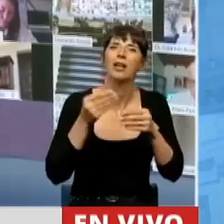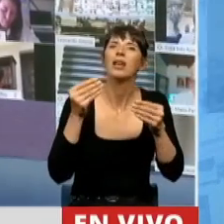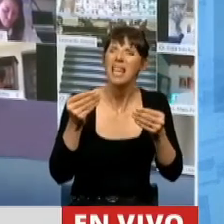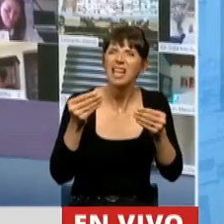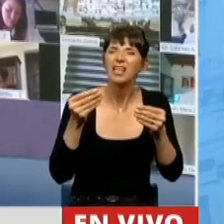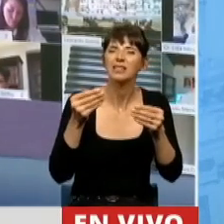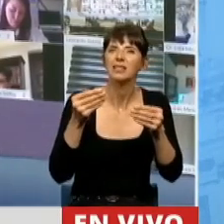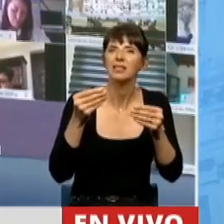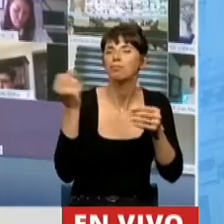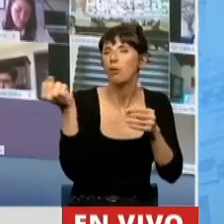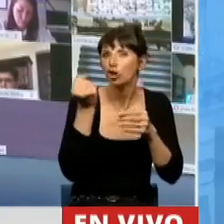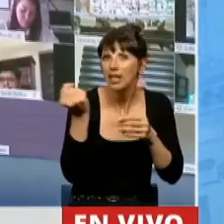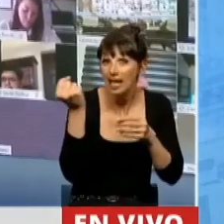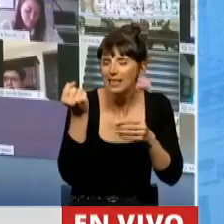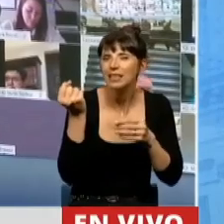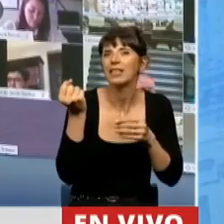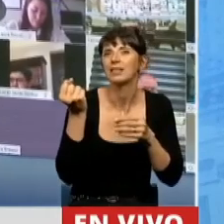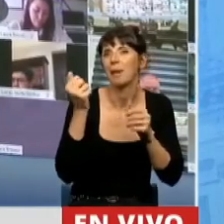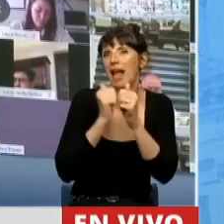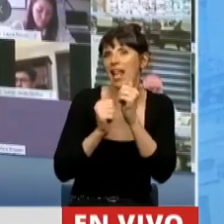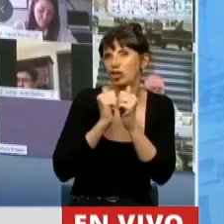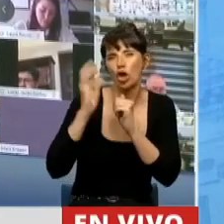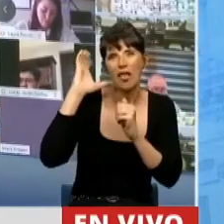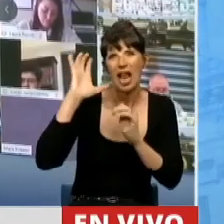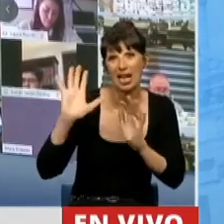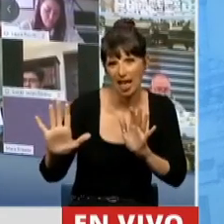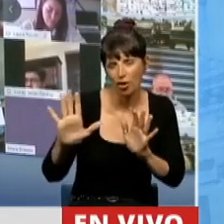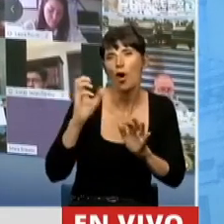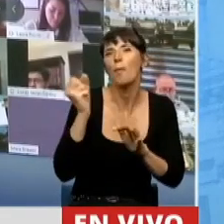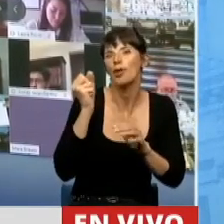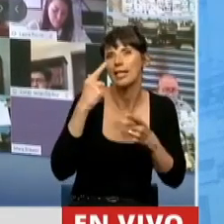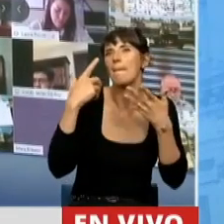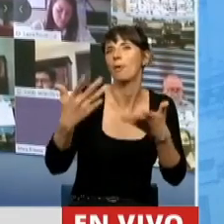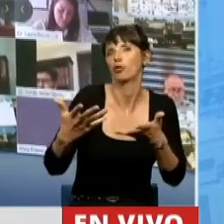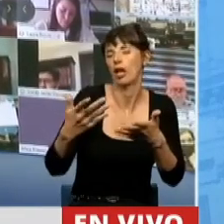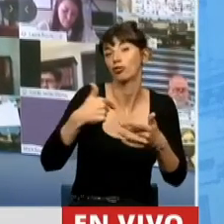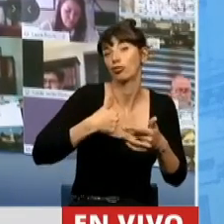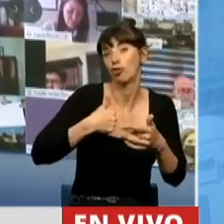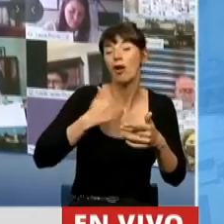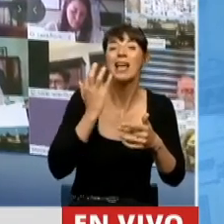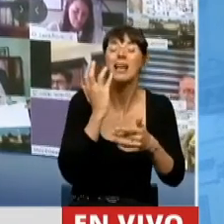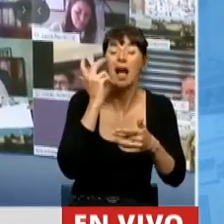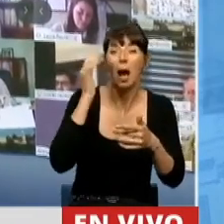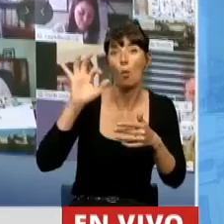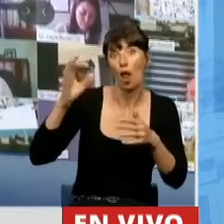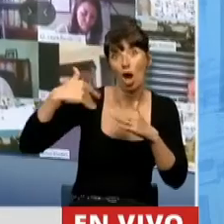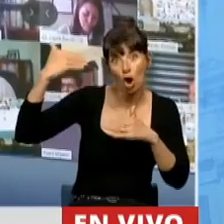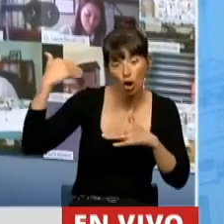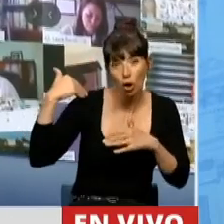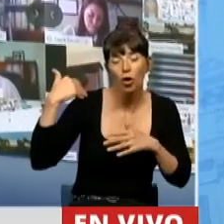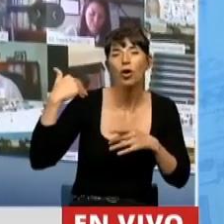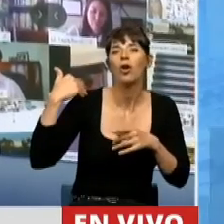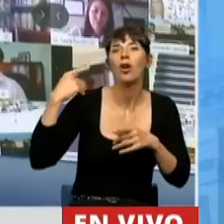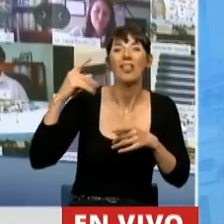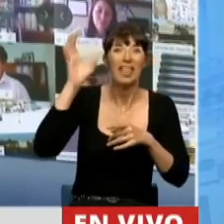historia y que merecen ser visibles. Yo, como nieta de un inmigrante italiano, Emilio Giovanni Battista Ginnocchio, que ha